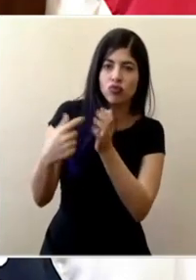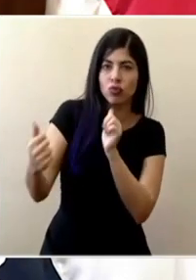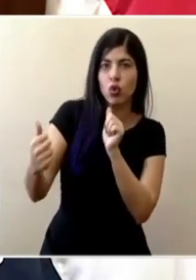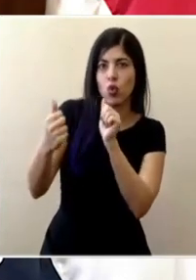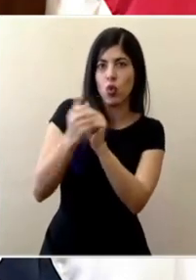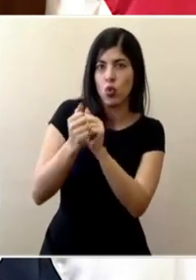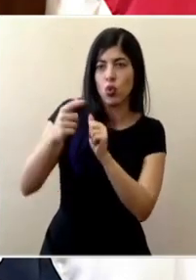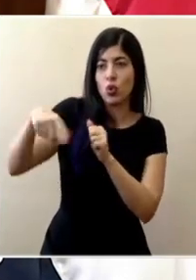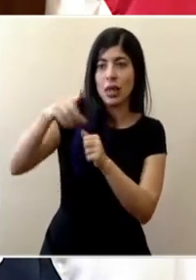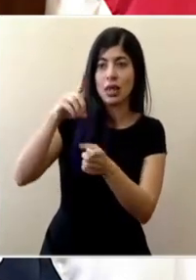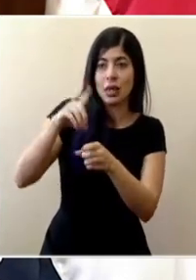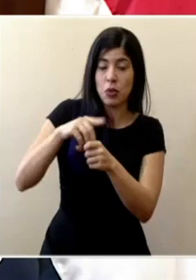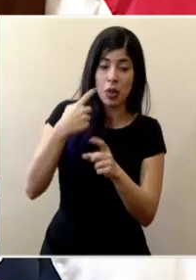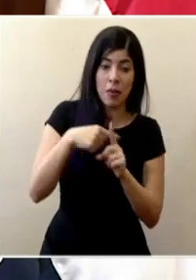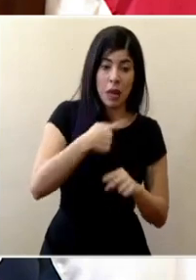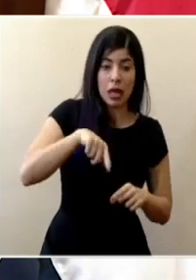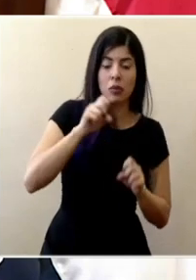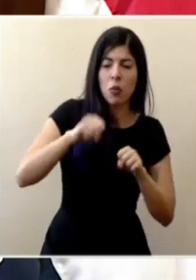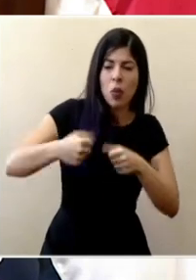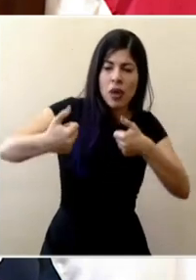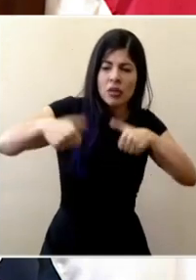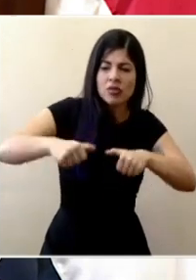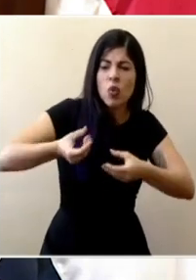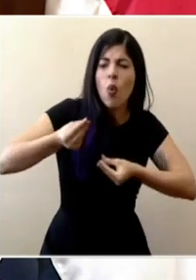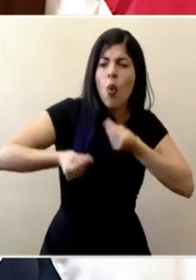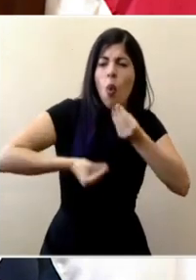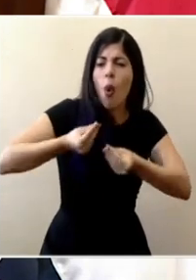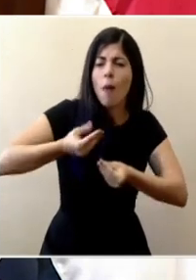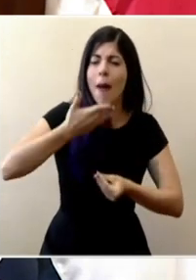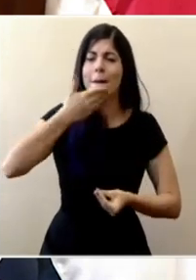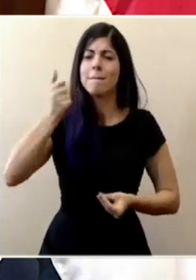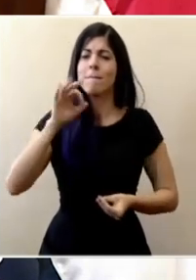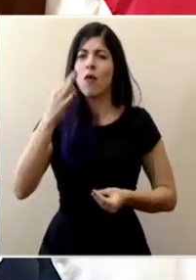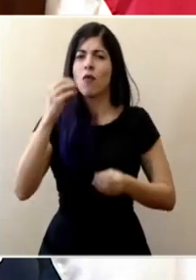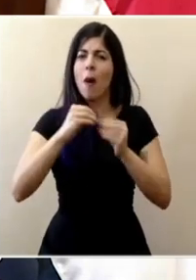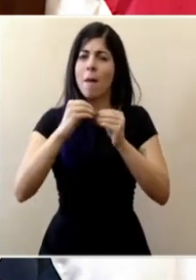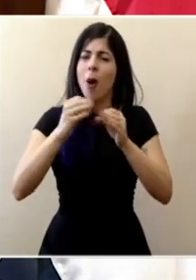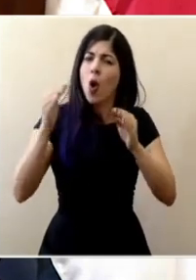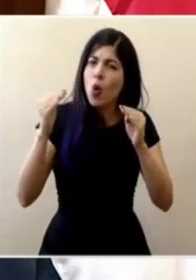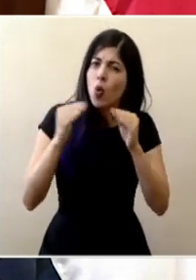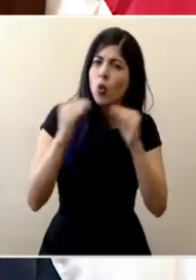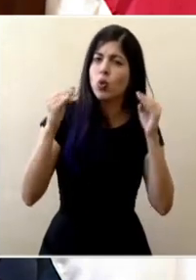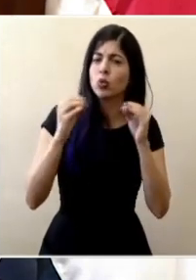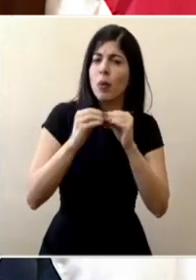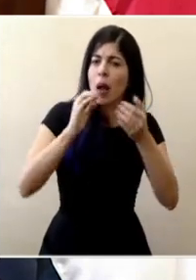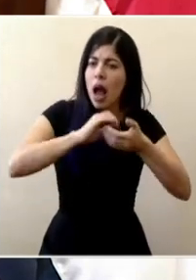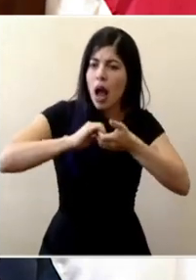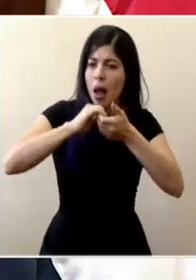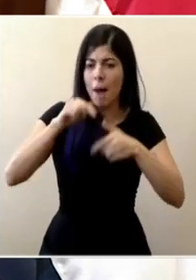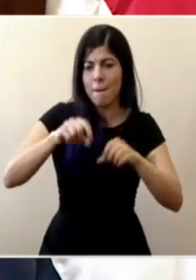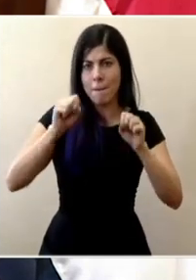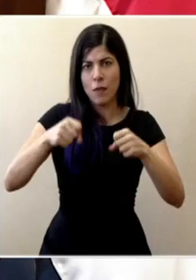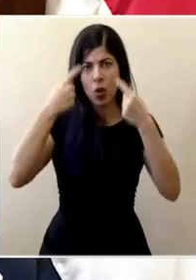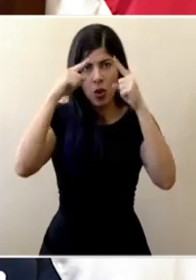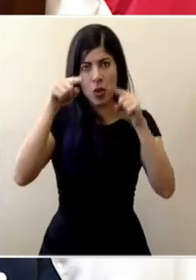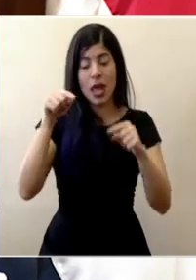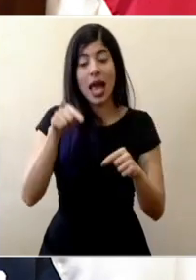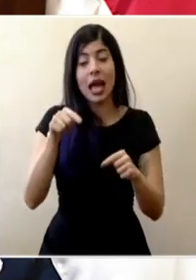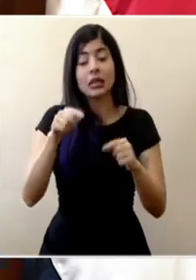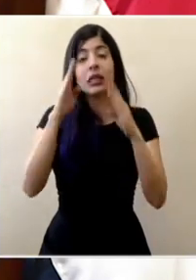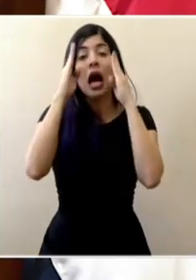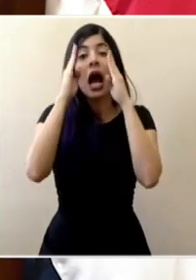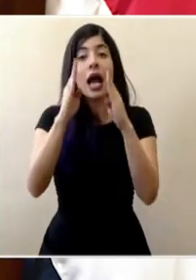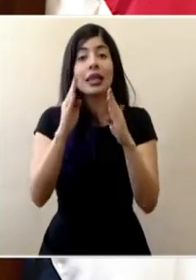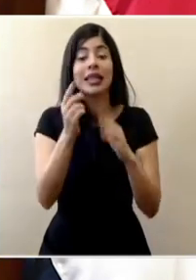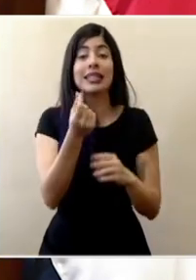conjuntamente llegar a una decisión sobre cuál sería la manera más solidaria, más justa para poder hacer esto y estaría cubriendo no